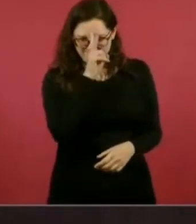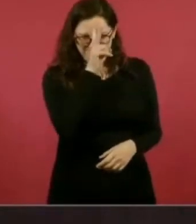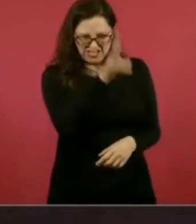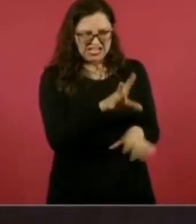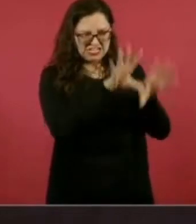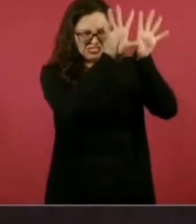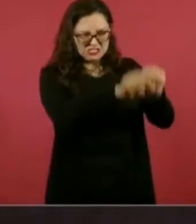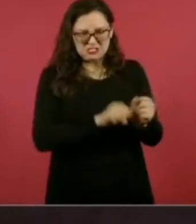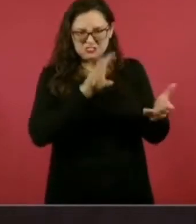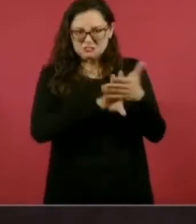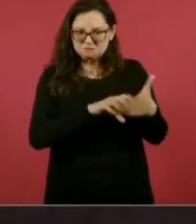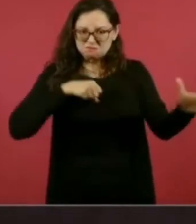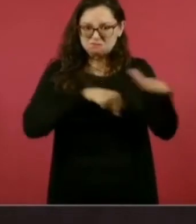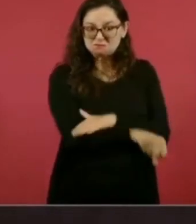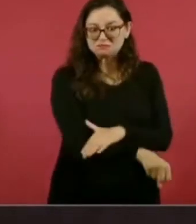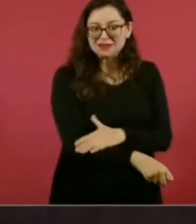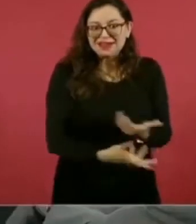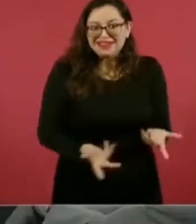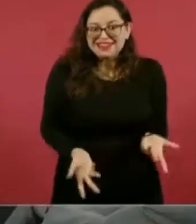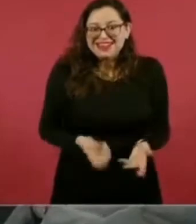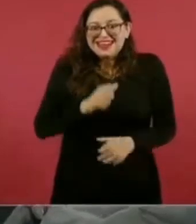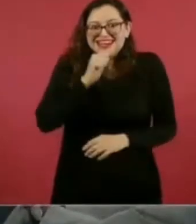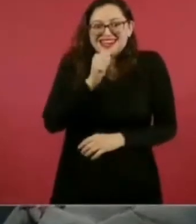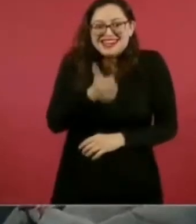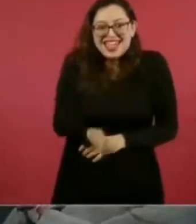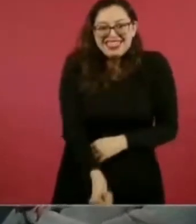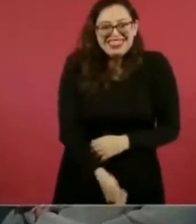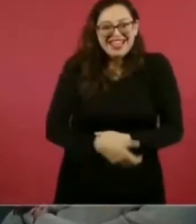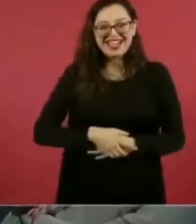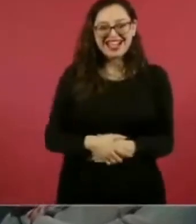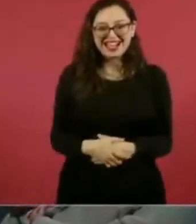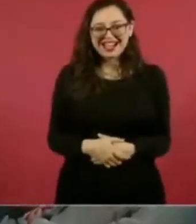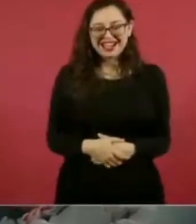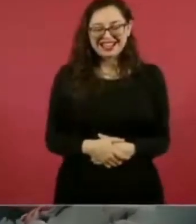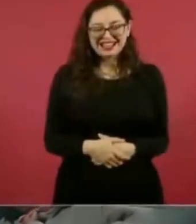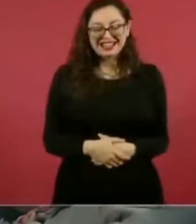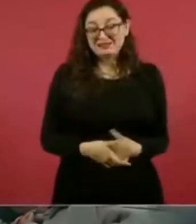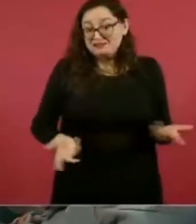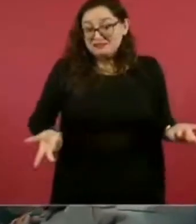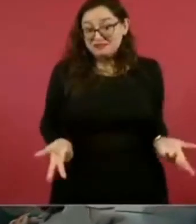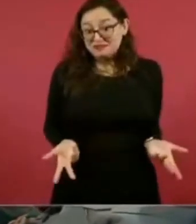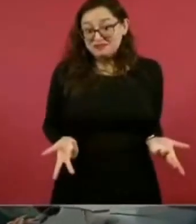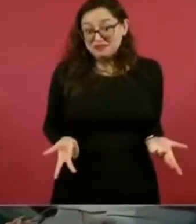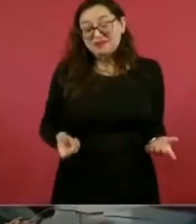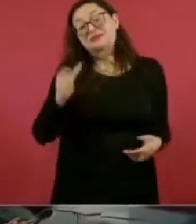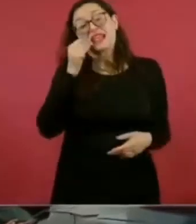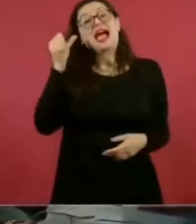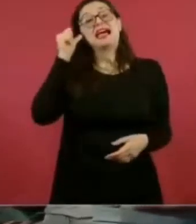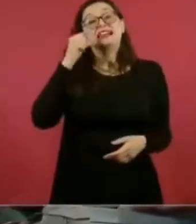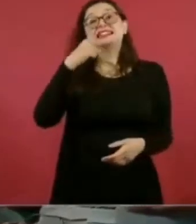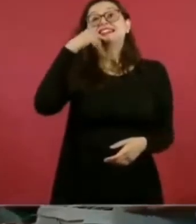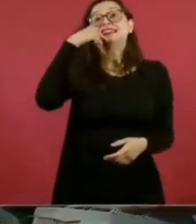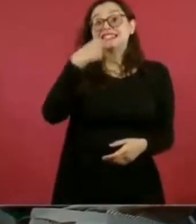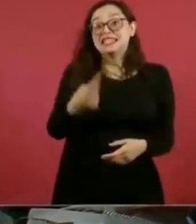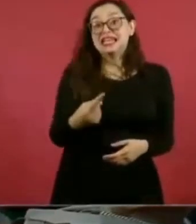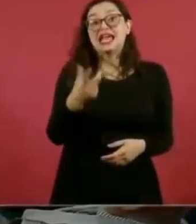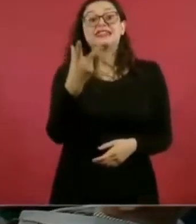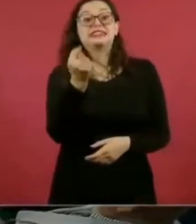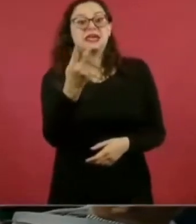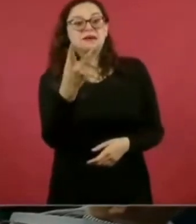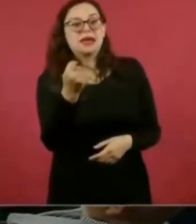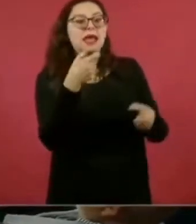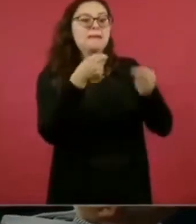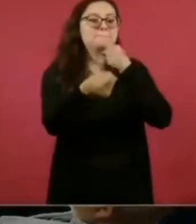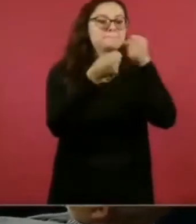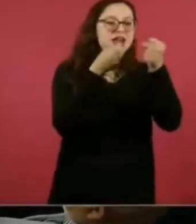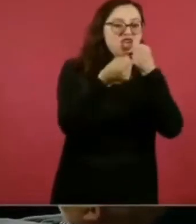de que el 80 por ciento de los comentaristas, mujeres y hombres del